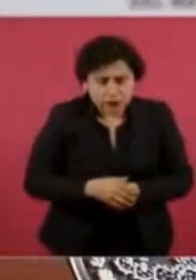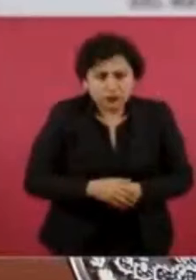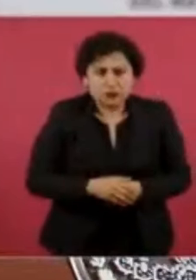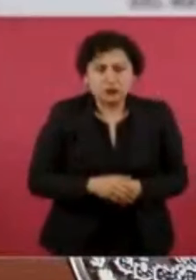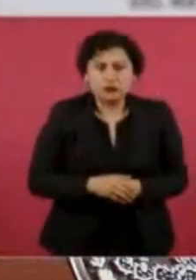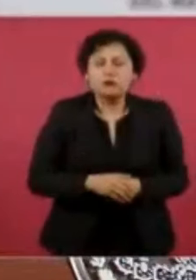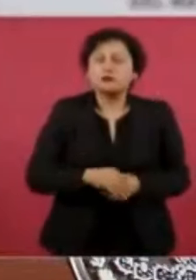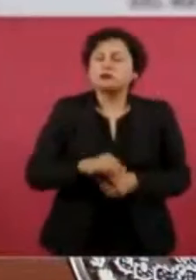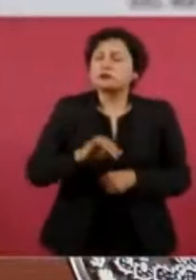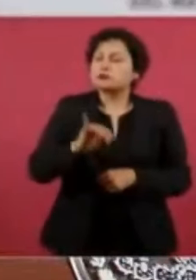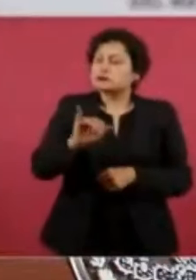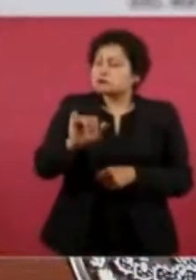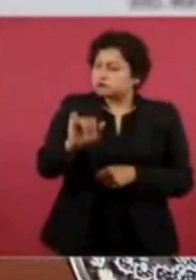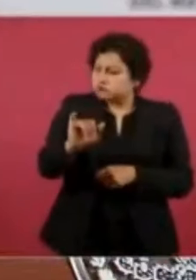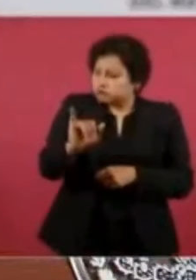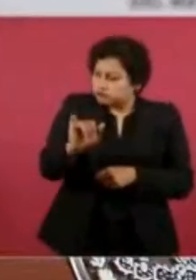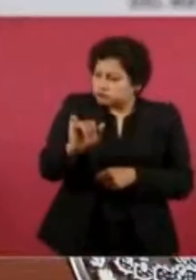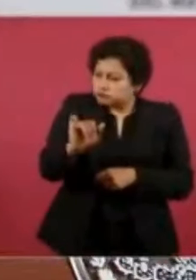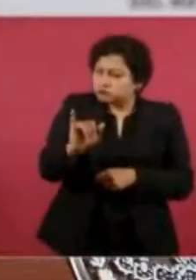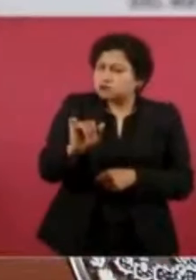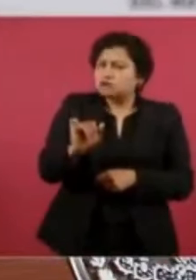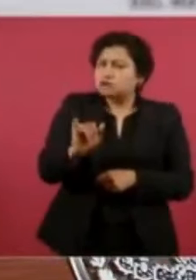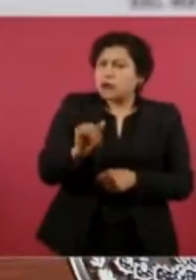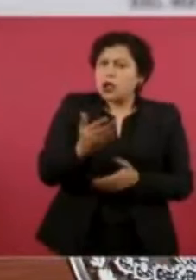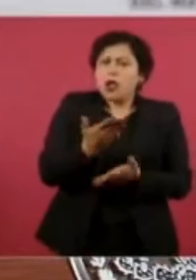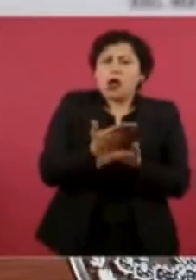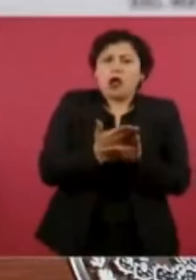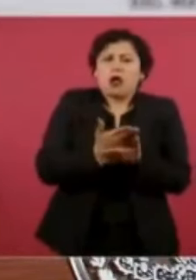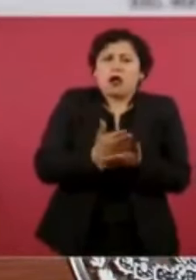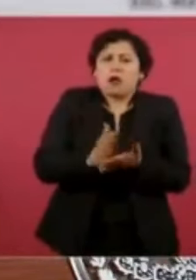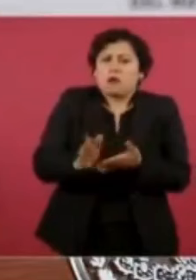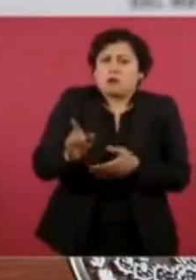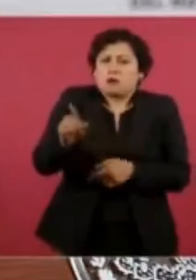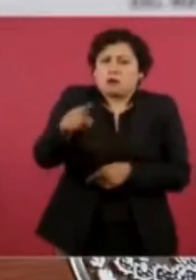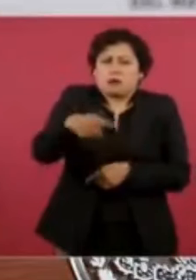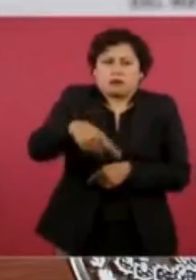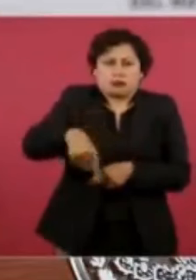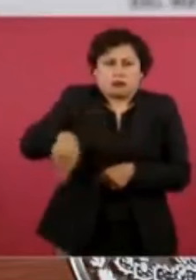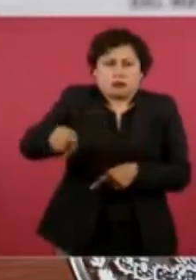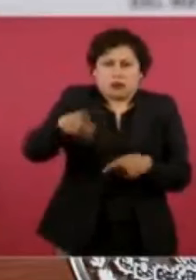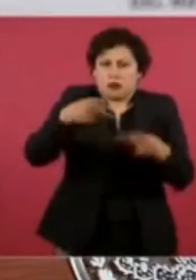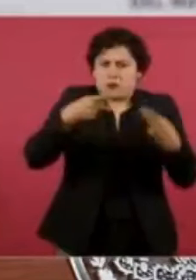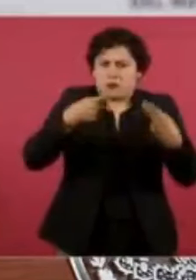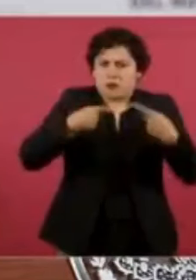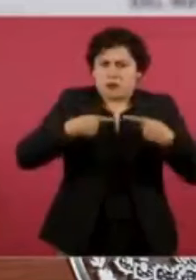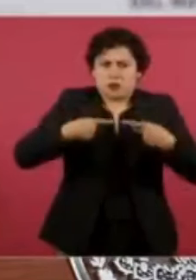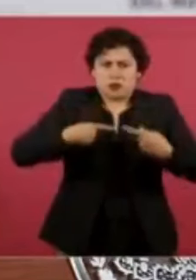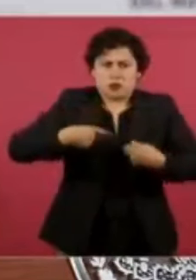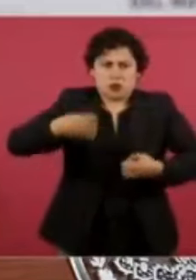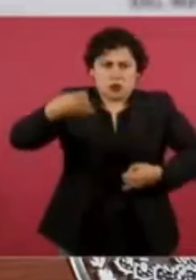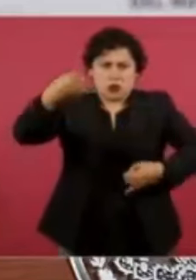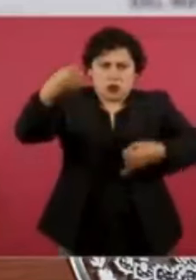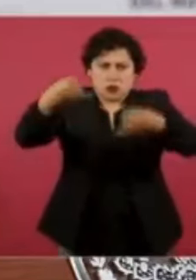dice que les retiren el salario porque están en paro así así de arbitrario así de